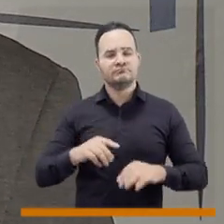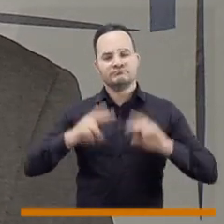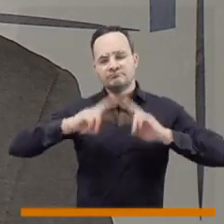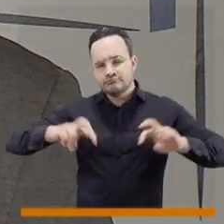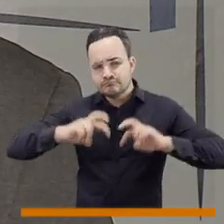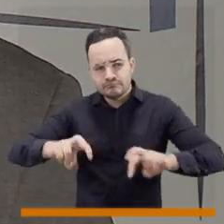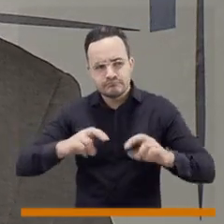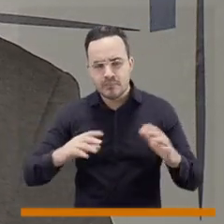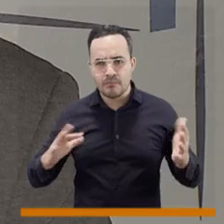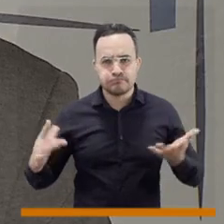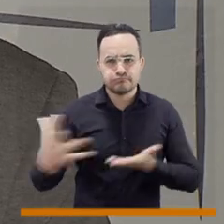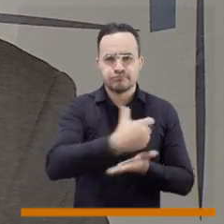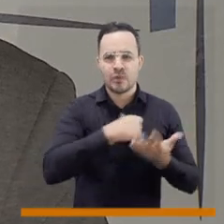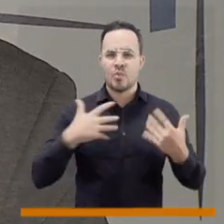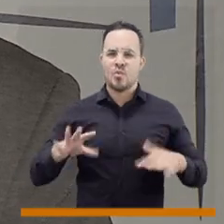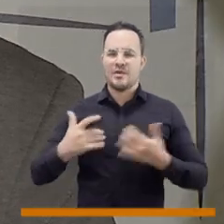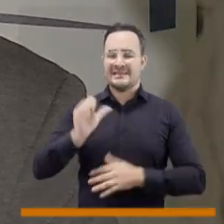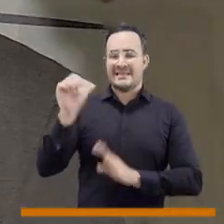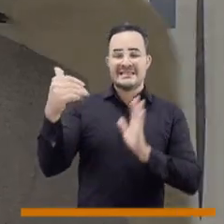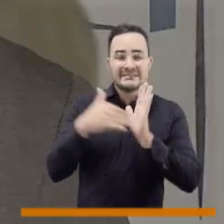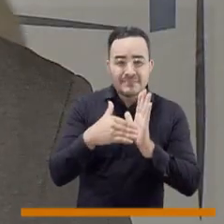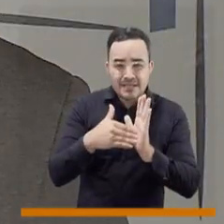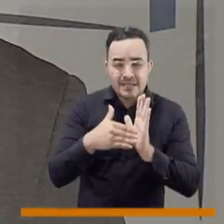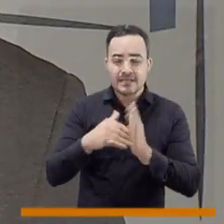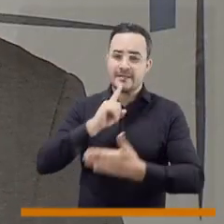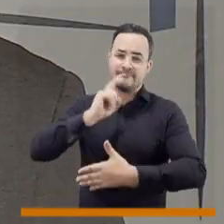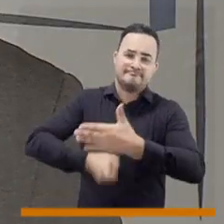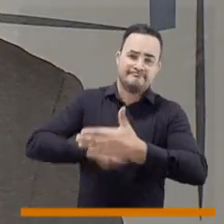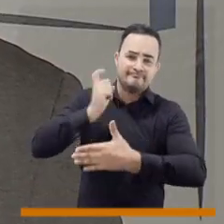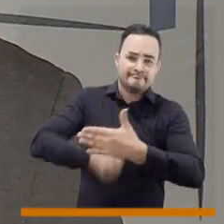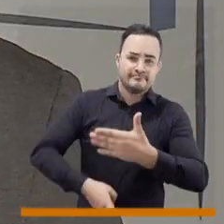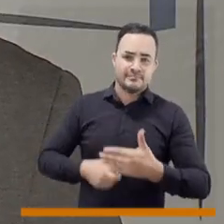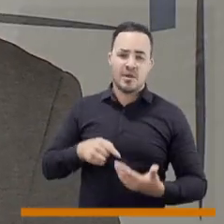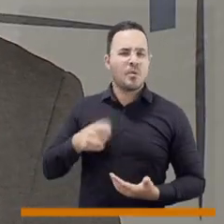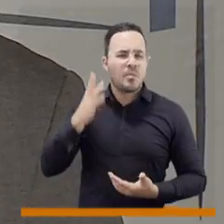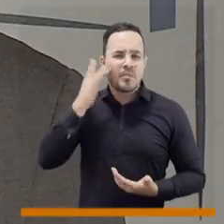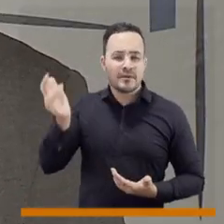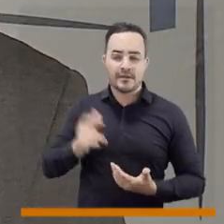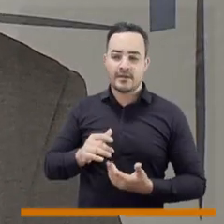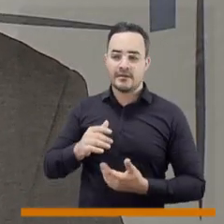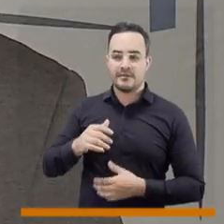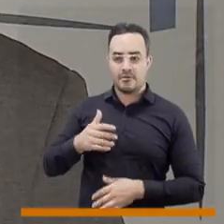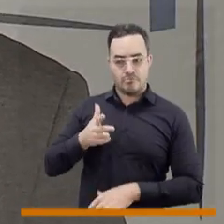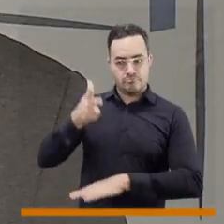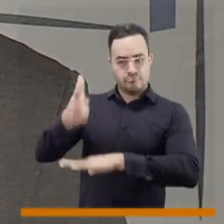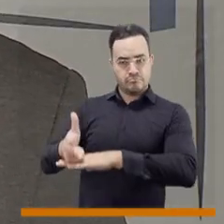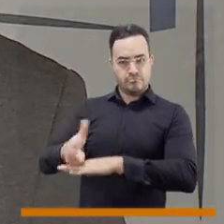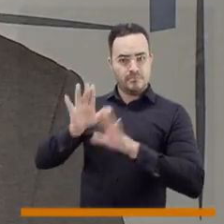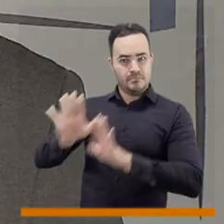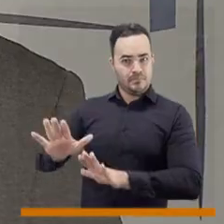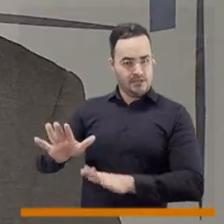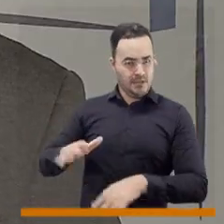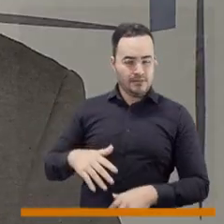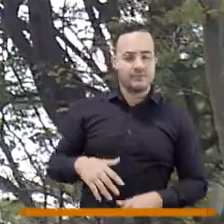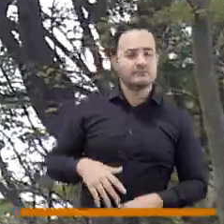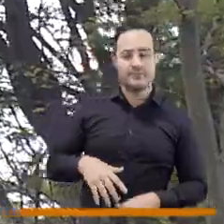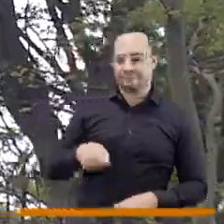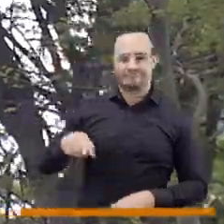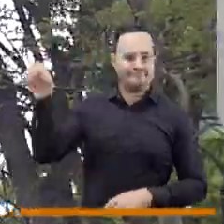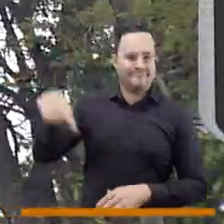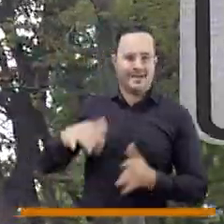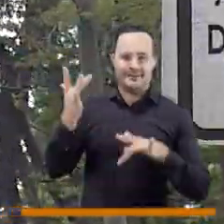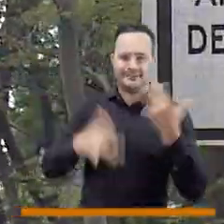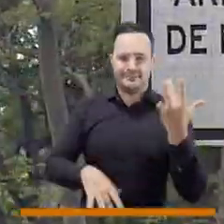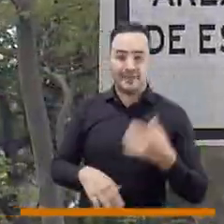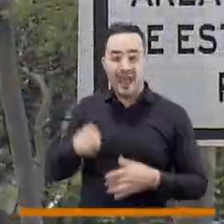se habían hecho diez mil comparendos por mal parqueo en la ciudad. El mal parqueo representa el